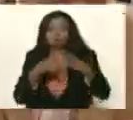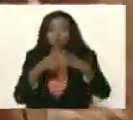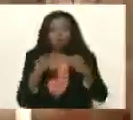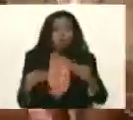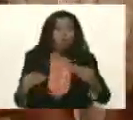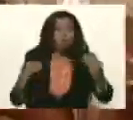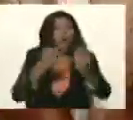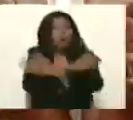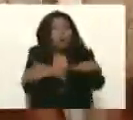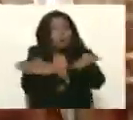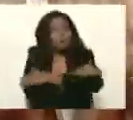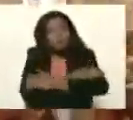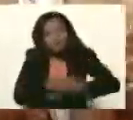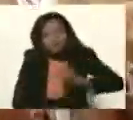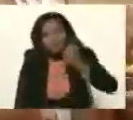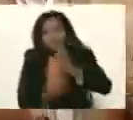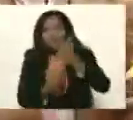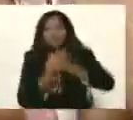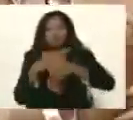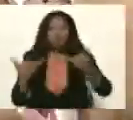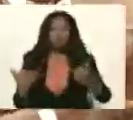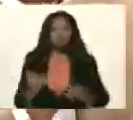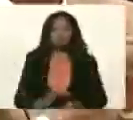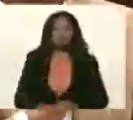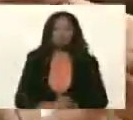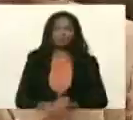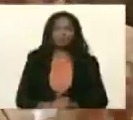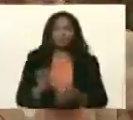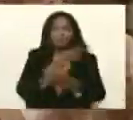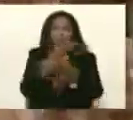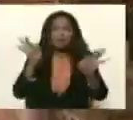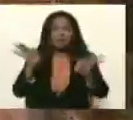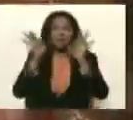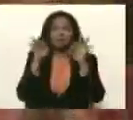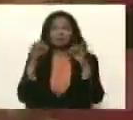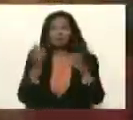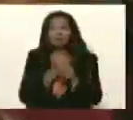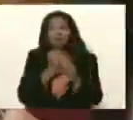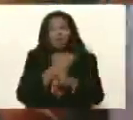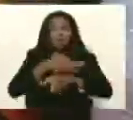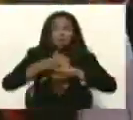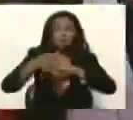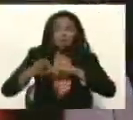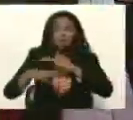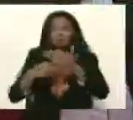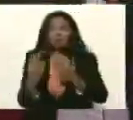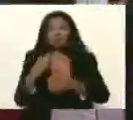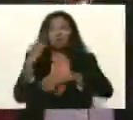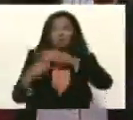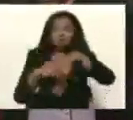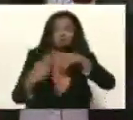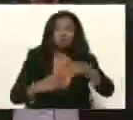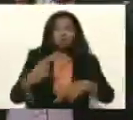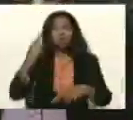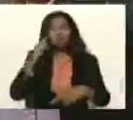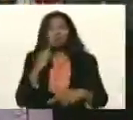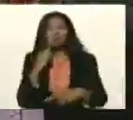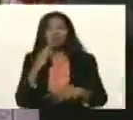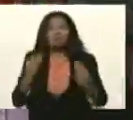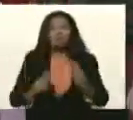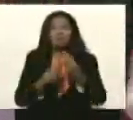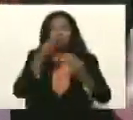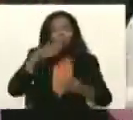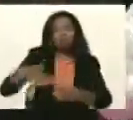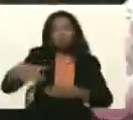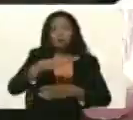todo el abrazo solidario, para el éxito, de la gestión municipal, de la revolución bolivariana, junto